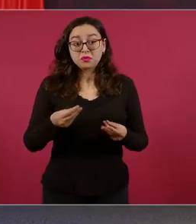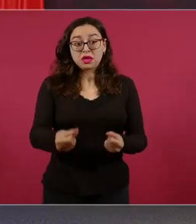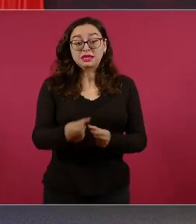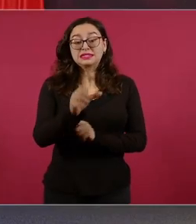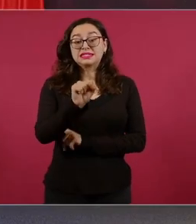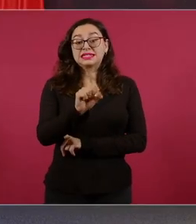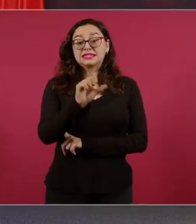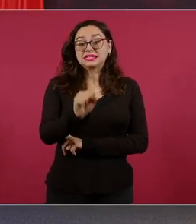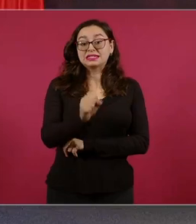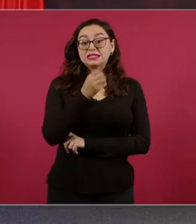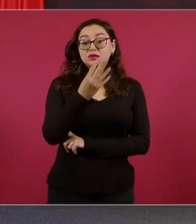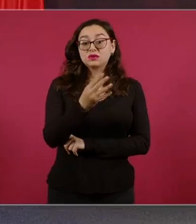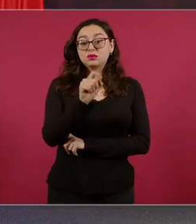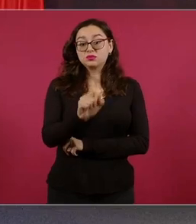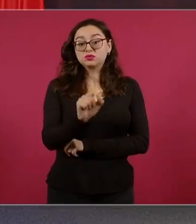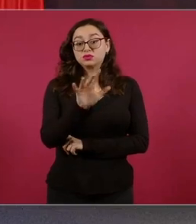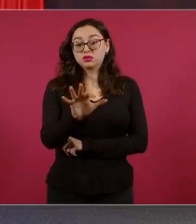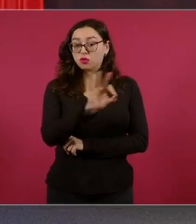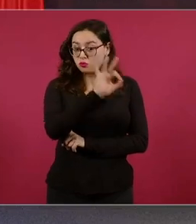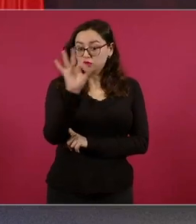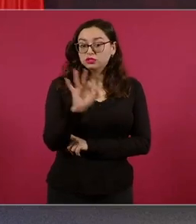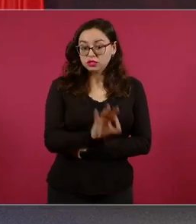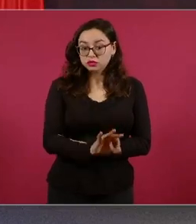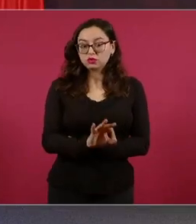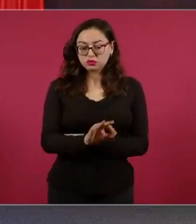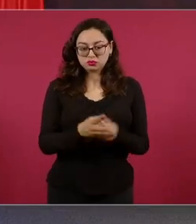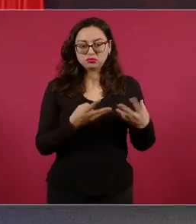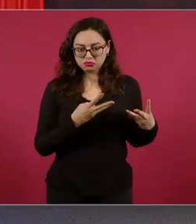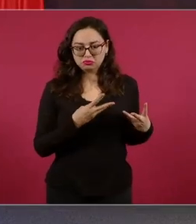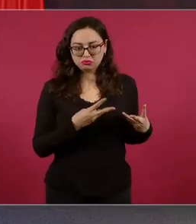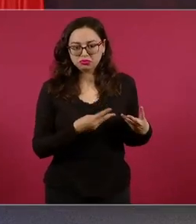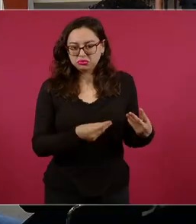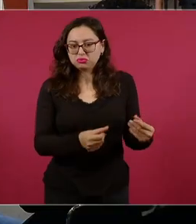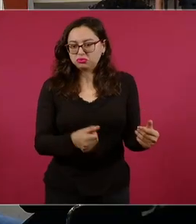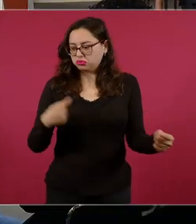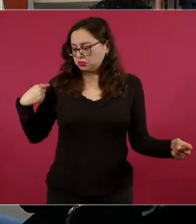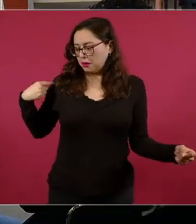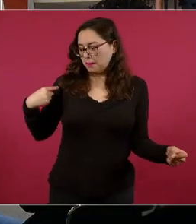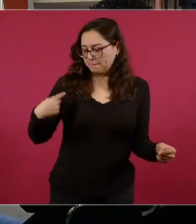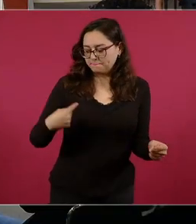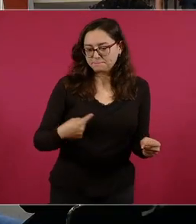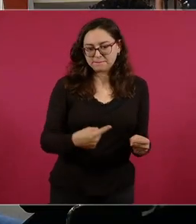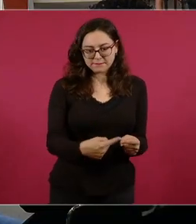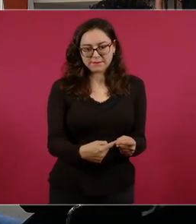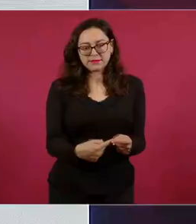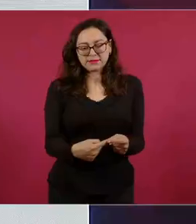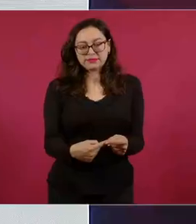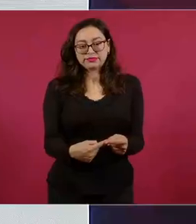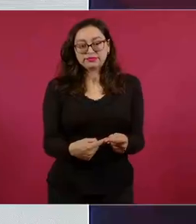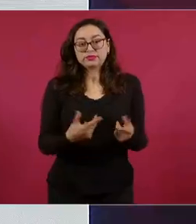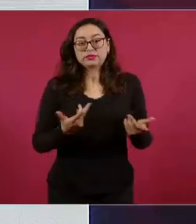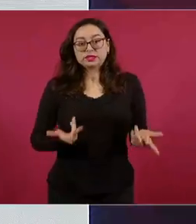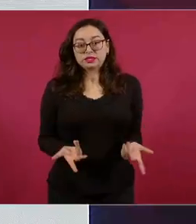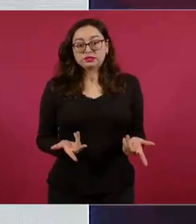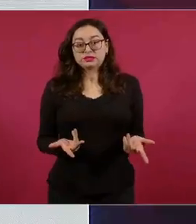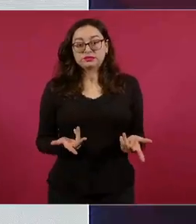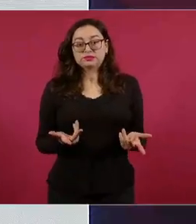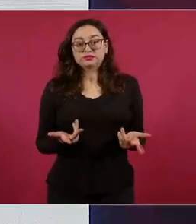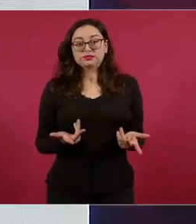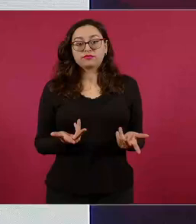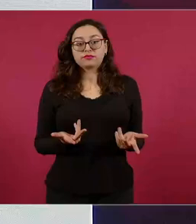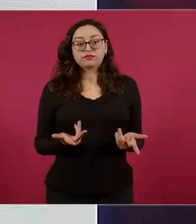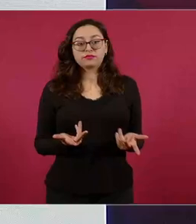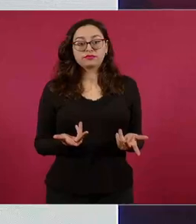Y aquí aclaro que ya esta cifra, por ejemplo,